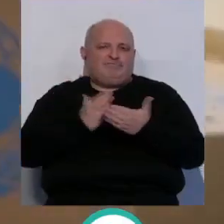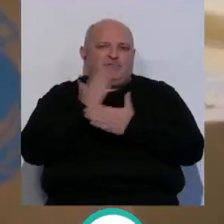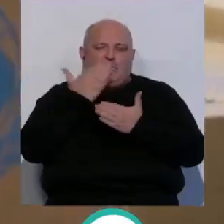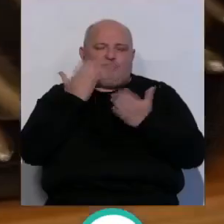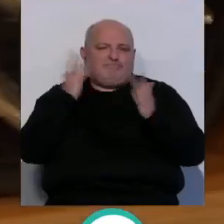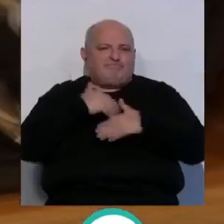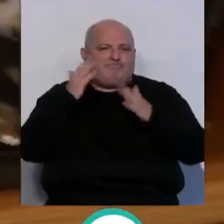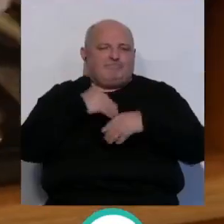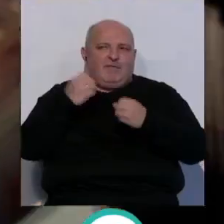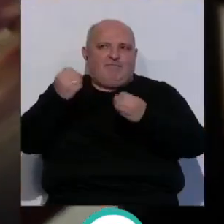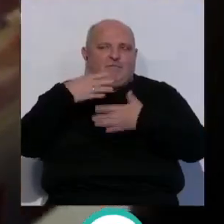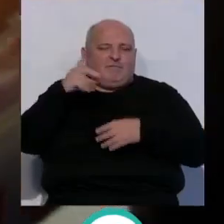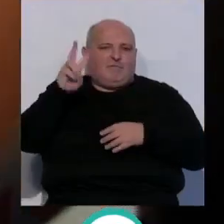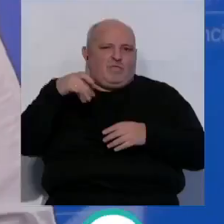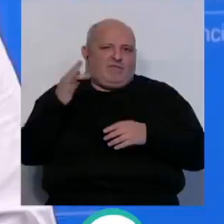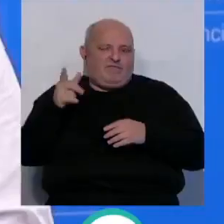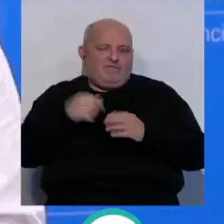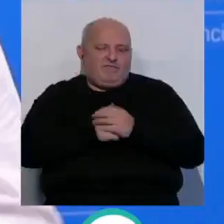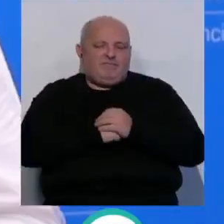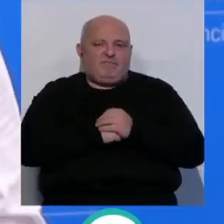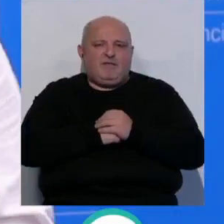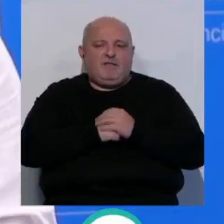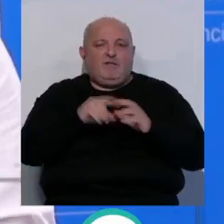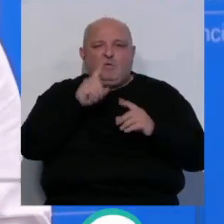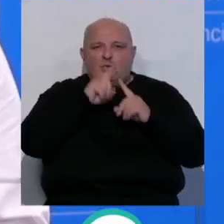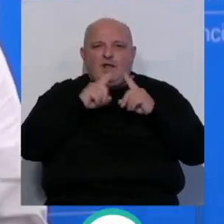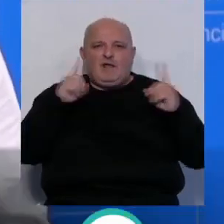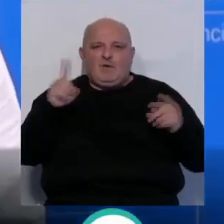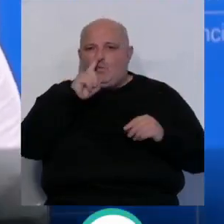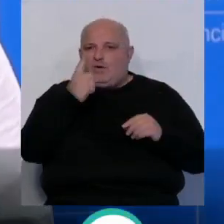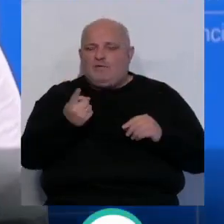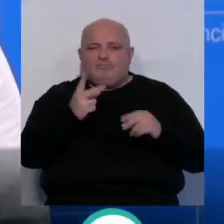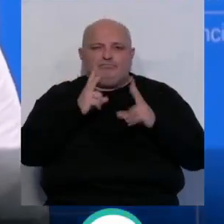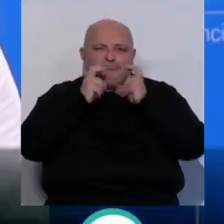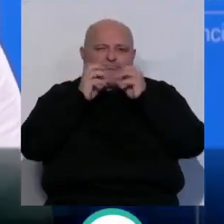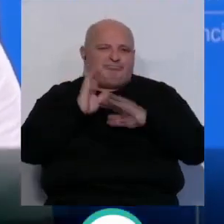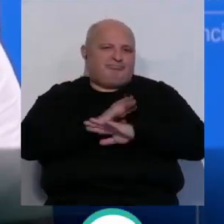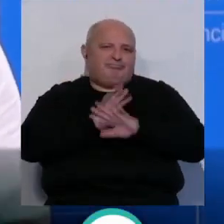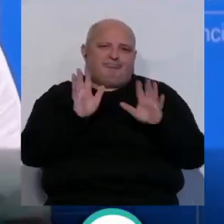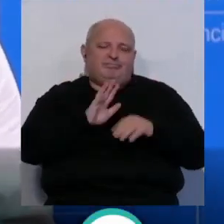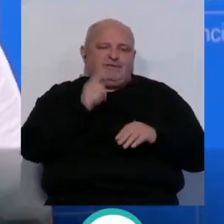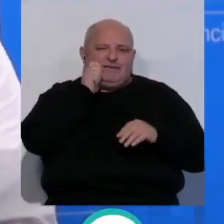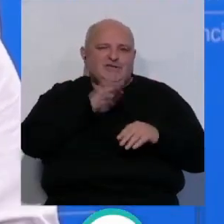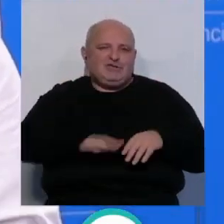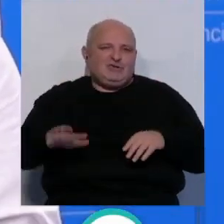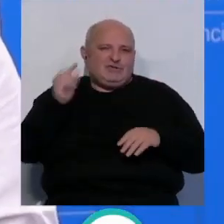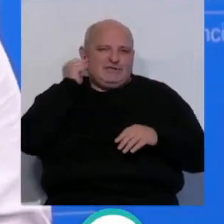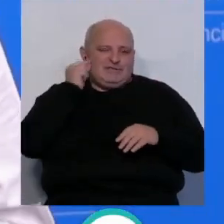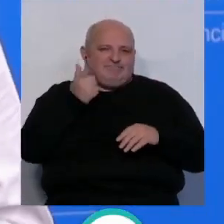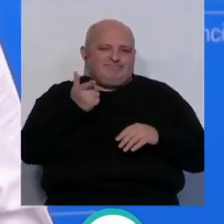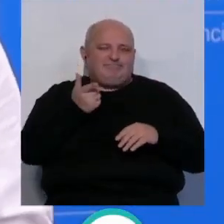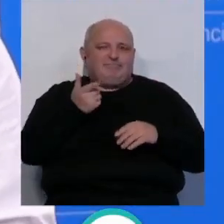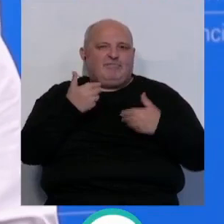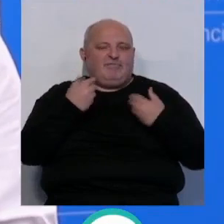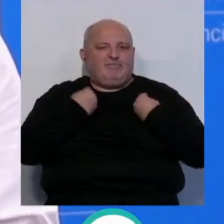ellas, según el informe publicado por esta efeméride. Estos 12 meses han sido un año de auténtico horror para los niños y niñas ucranianos que han